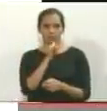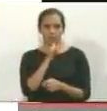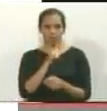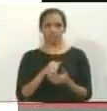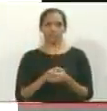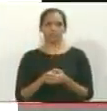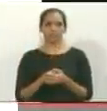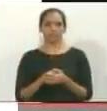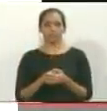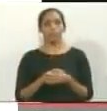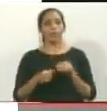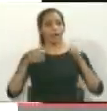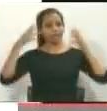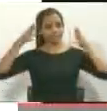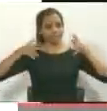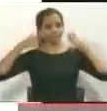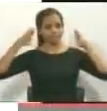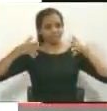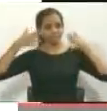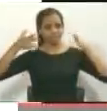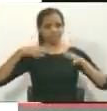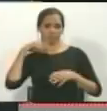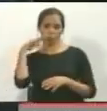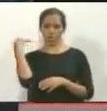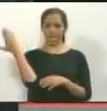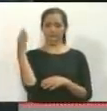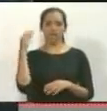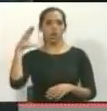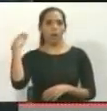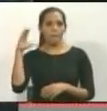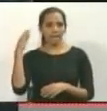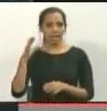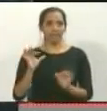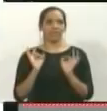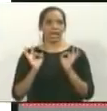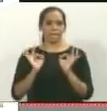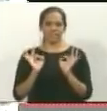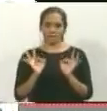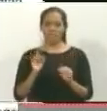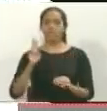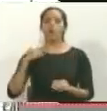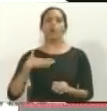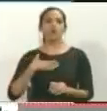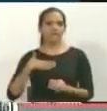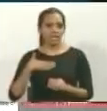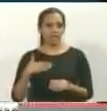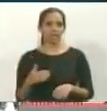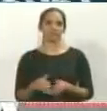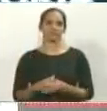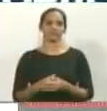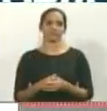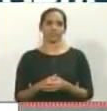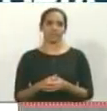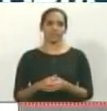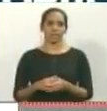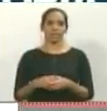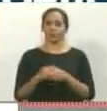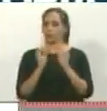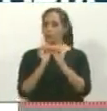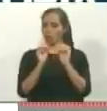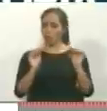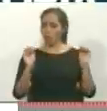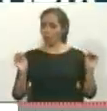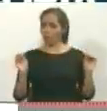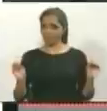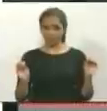por las enseñanzas de la oligarquía colombiana, en especial de Álvaro Uribe. Porque están en el pasado sábado 29 de febrero